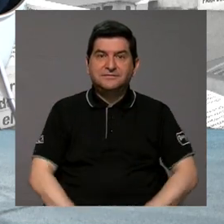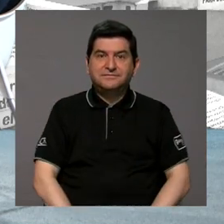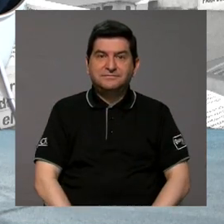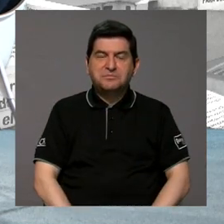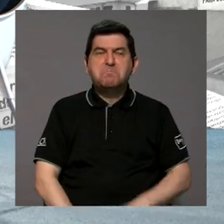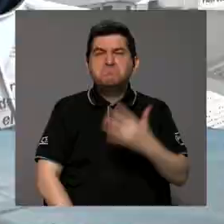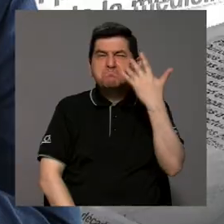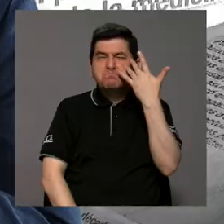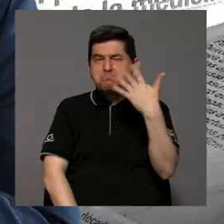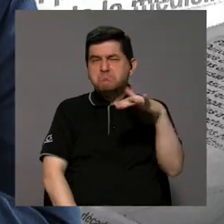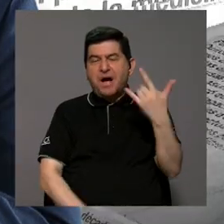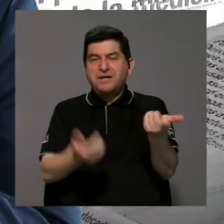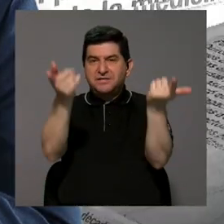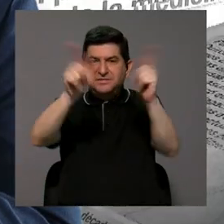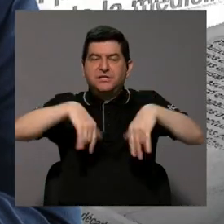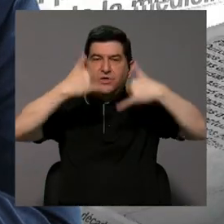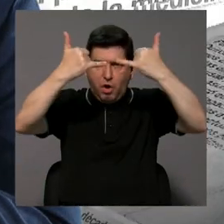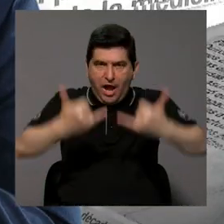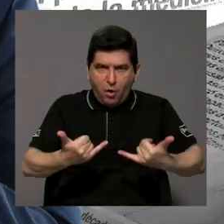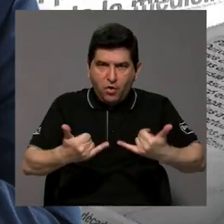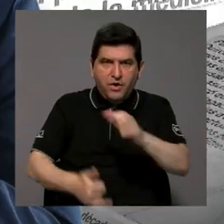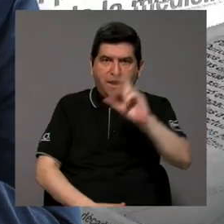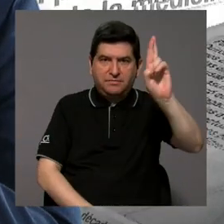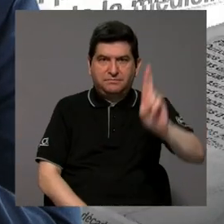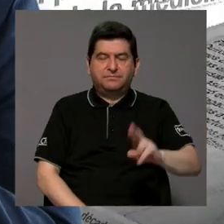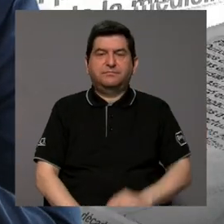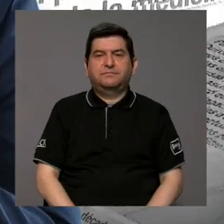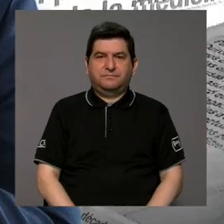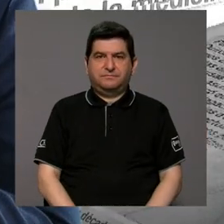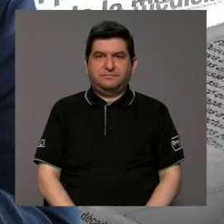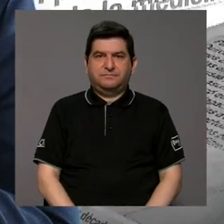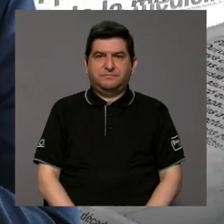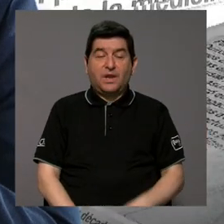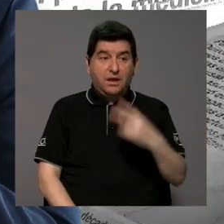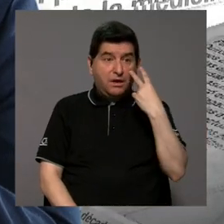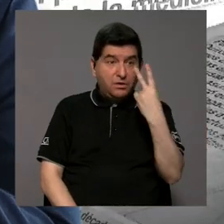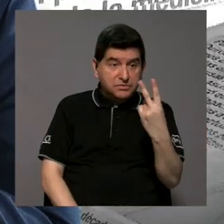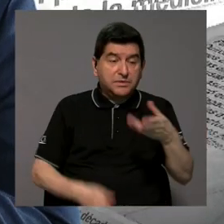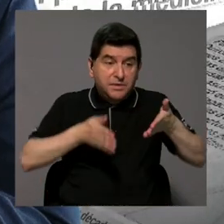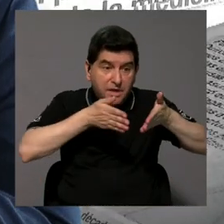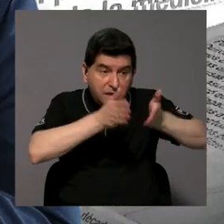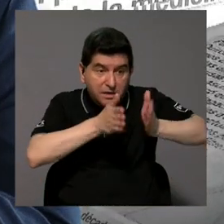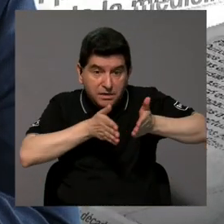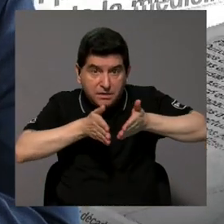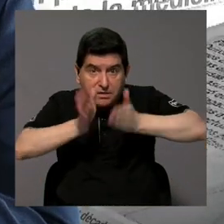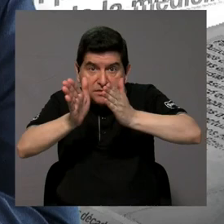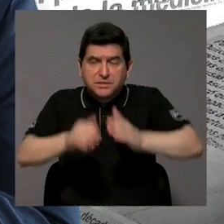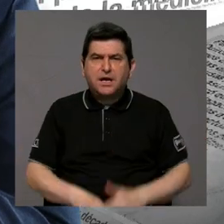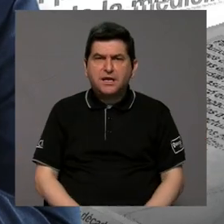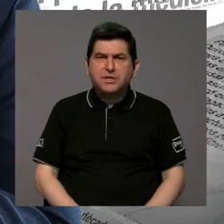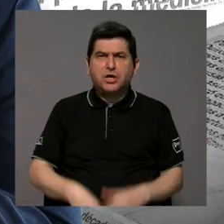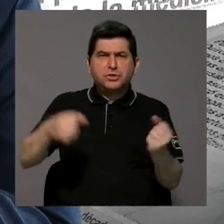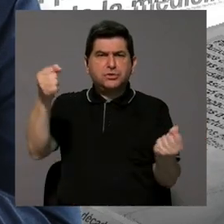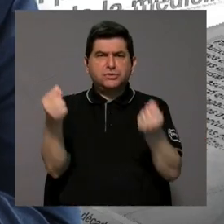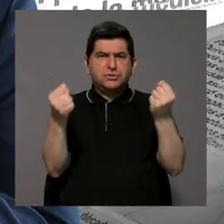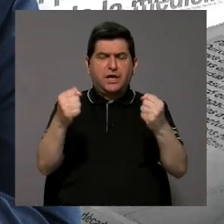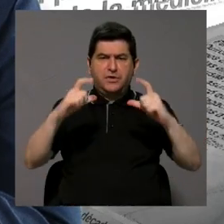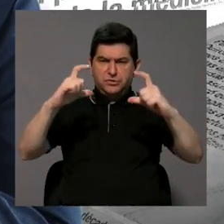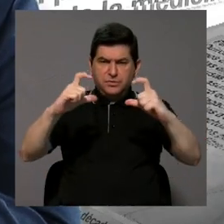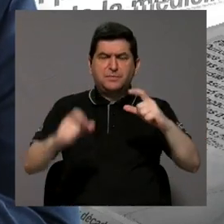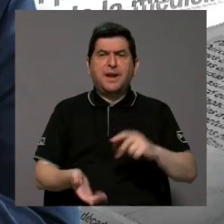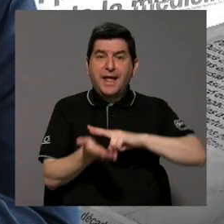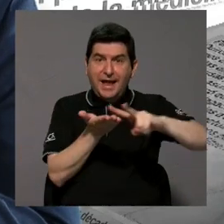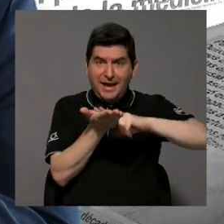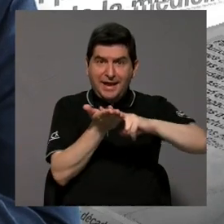algo similar está ocurriendo ahora aquí en Costa Rica. Cada vez vemos en las calles que hay vehículos con la placa verde,